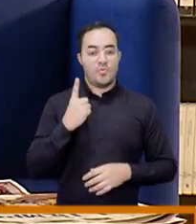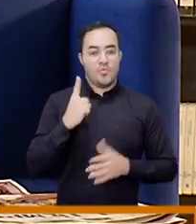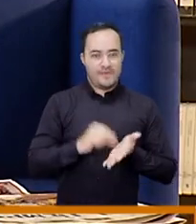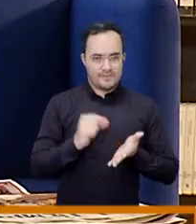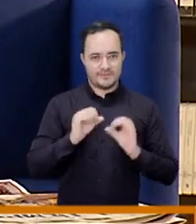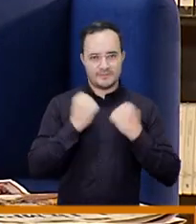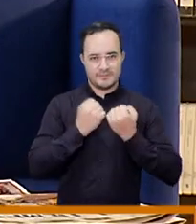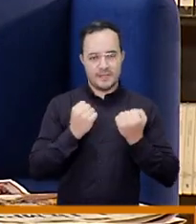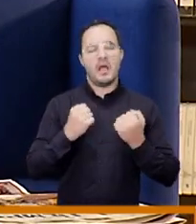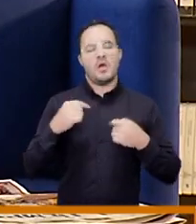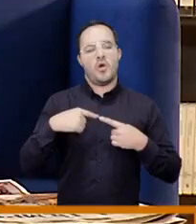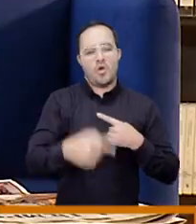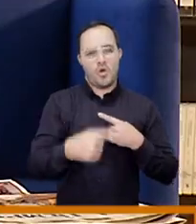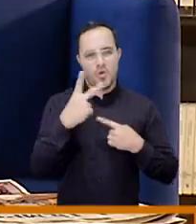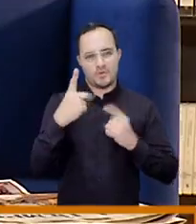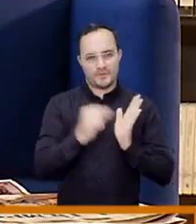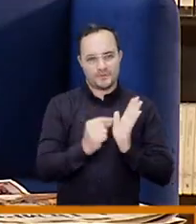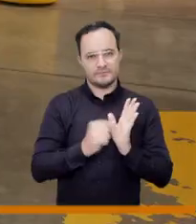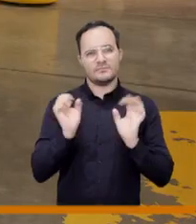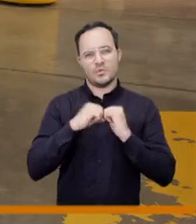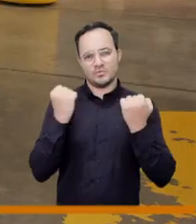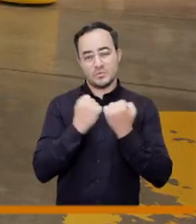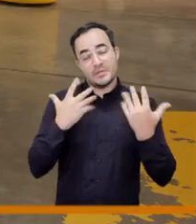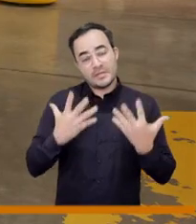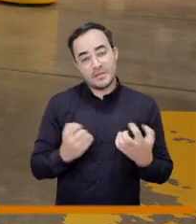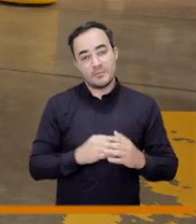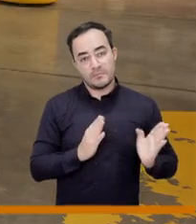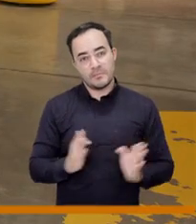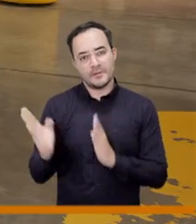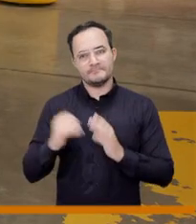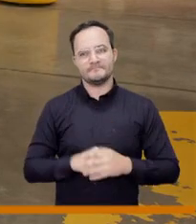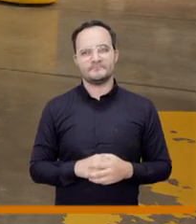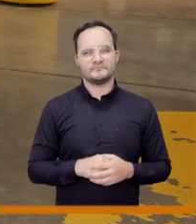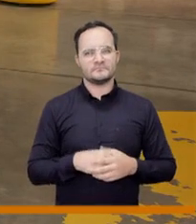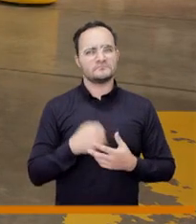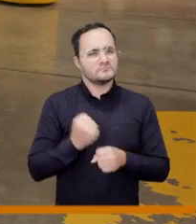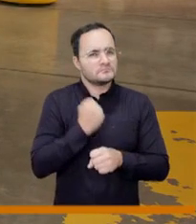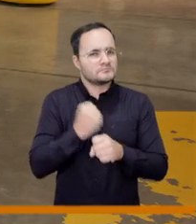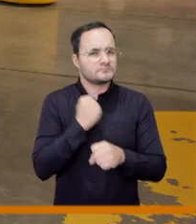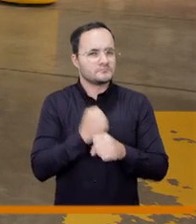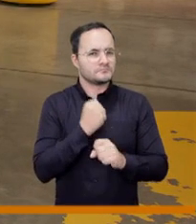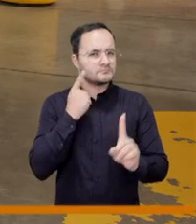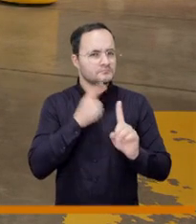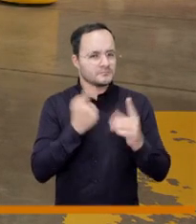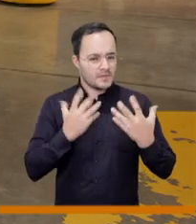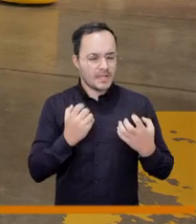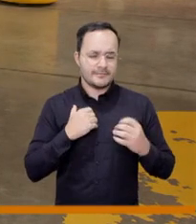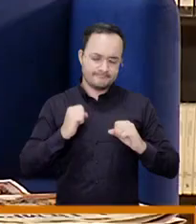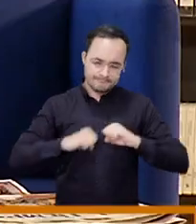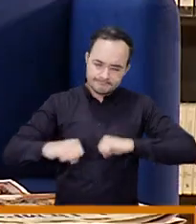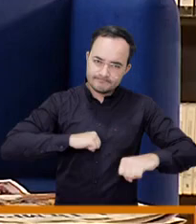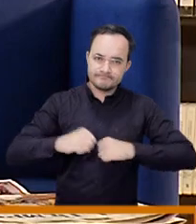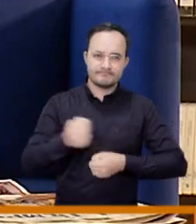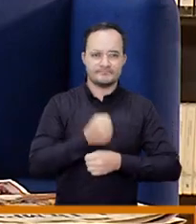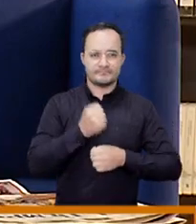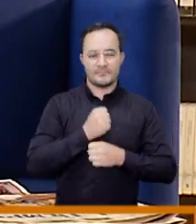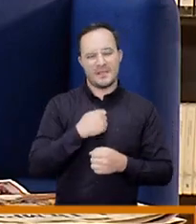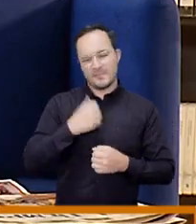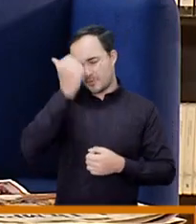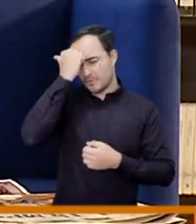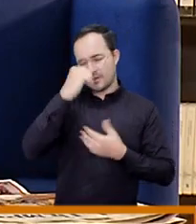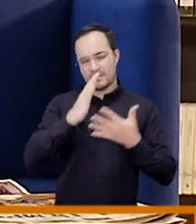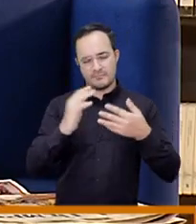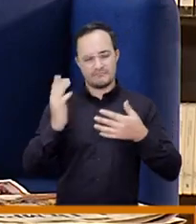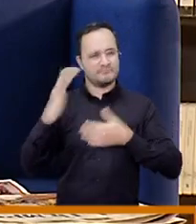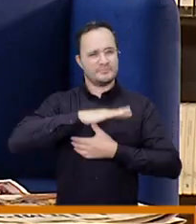estamos trabajando de una manera organizada para esto con unos digamos unos lineamientos muy interesantes que hemos venido trabajando como es la